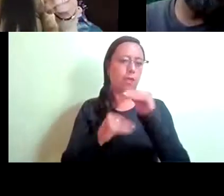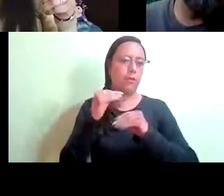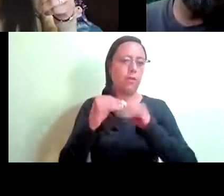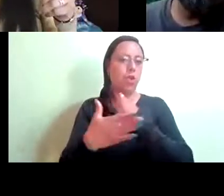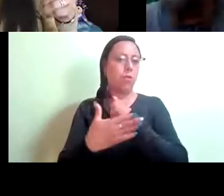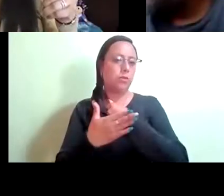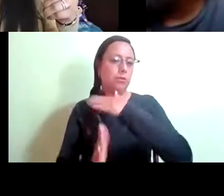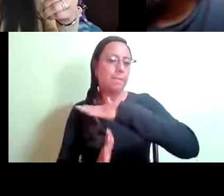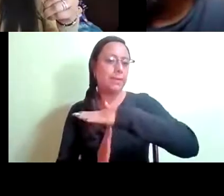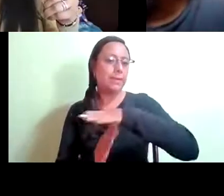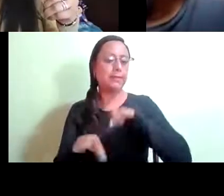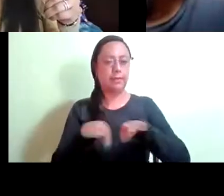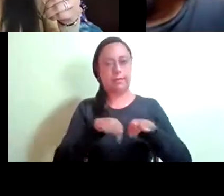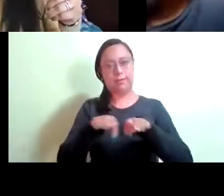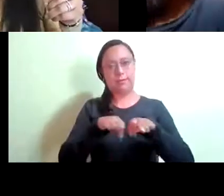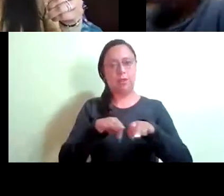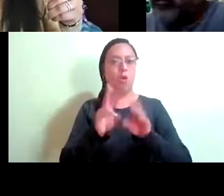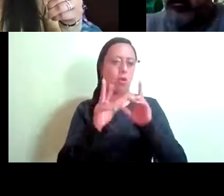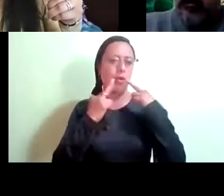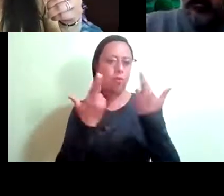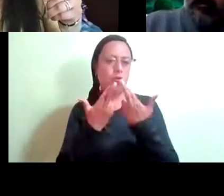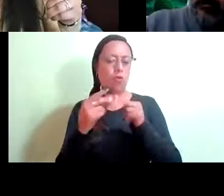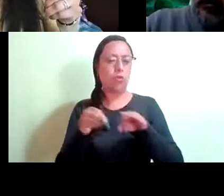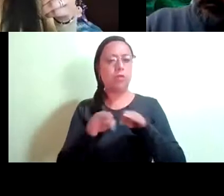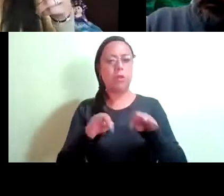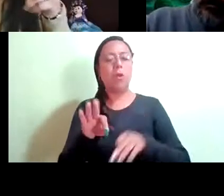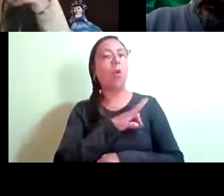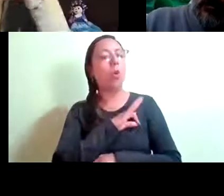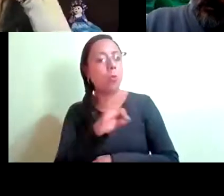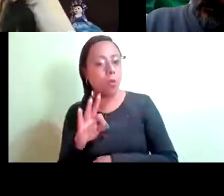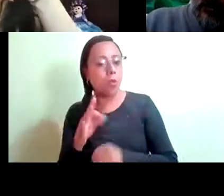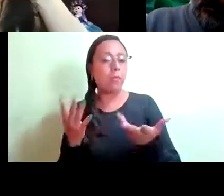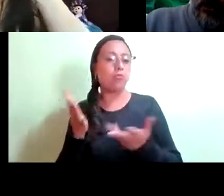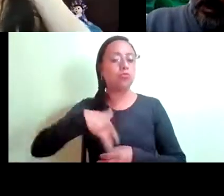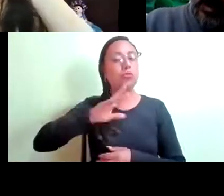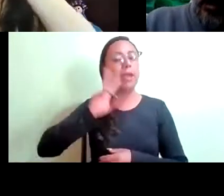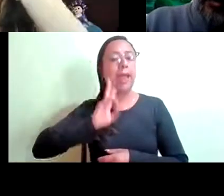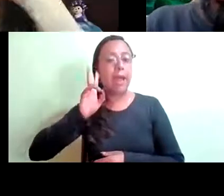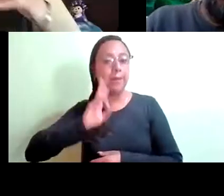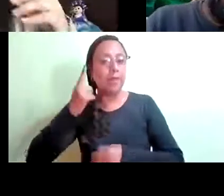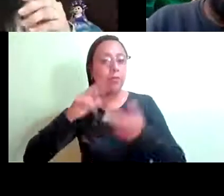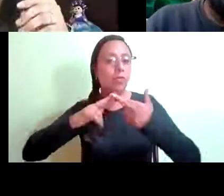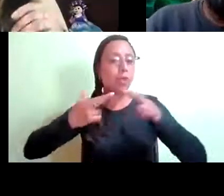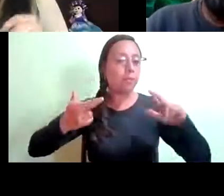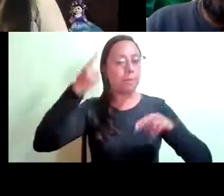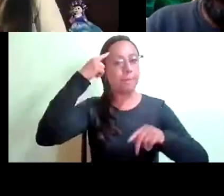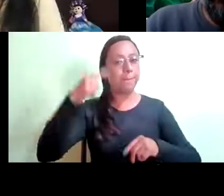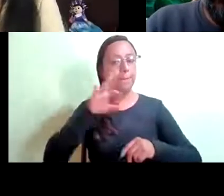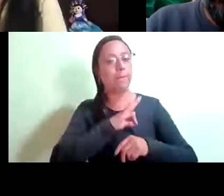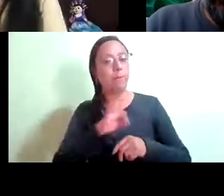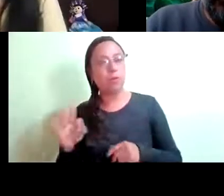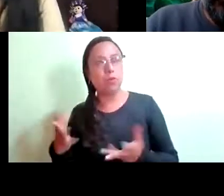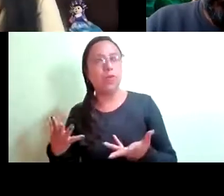trabajo en donde podamos buscar una redacción, eh, afín, para no,